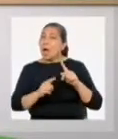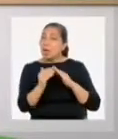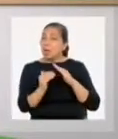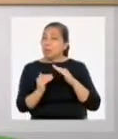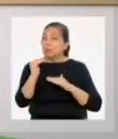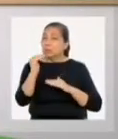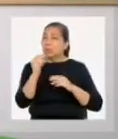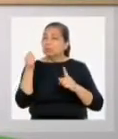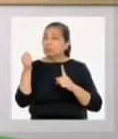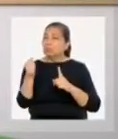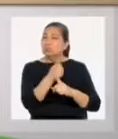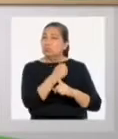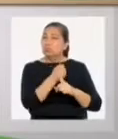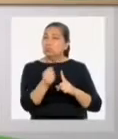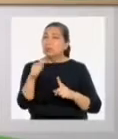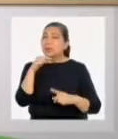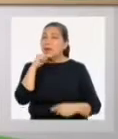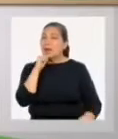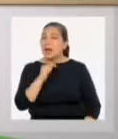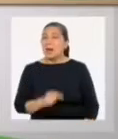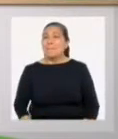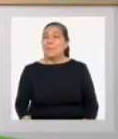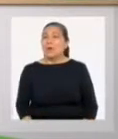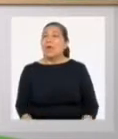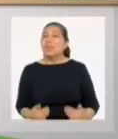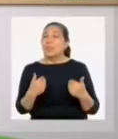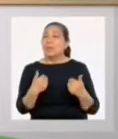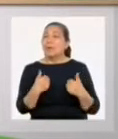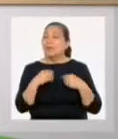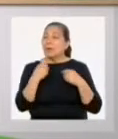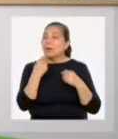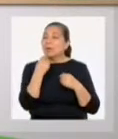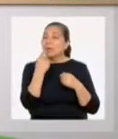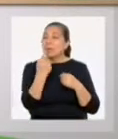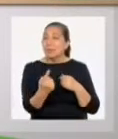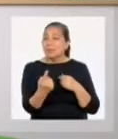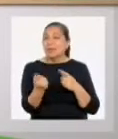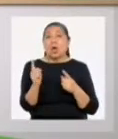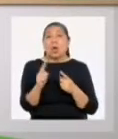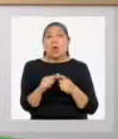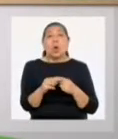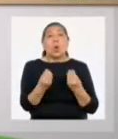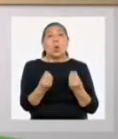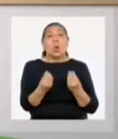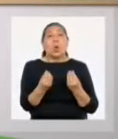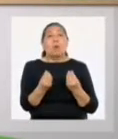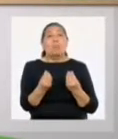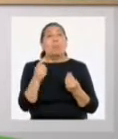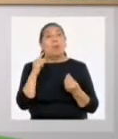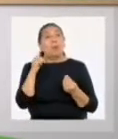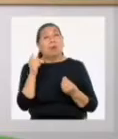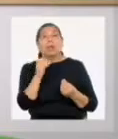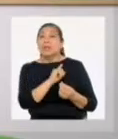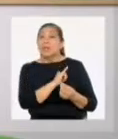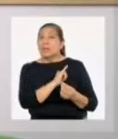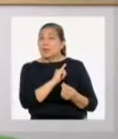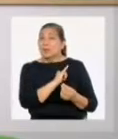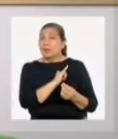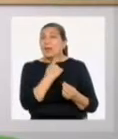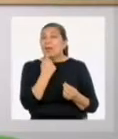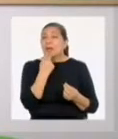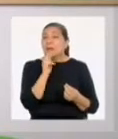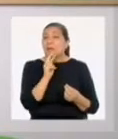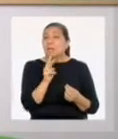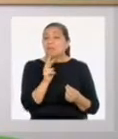altos niveles de violencia hacia las mujeres, debemos precisarlo, así como autores o instituciones